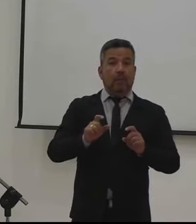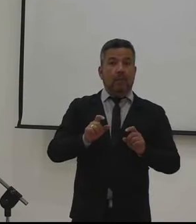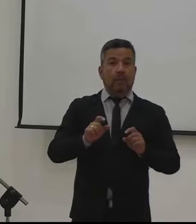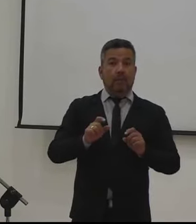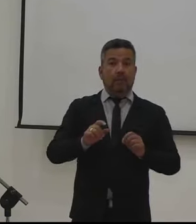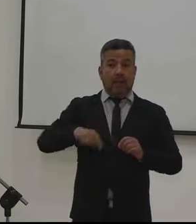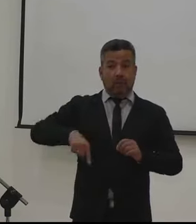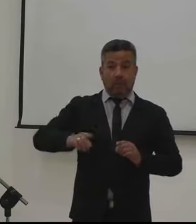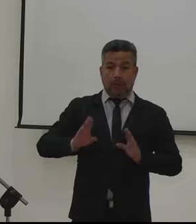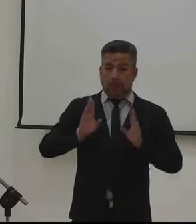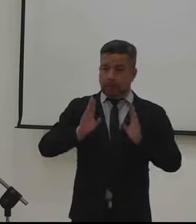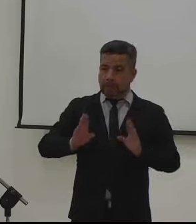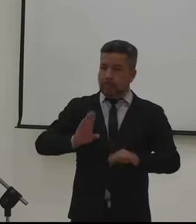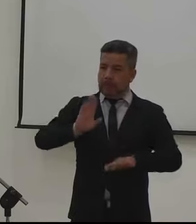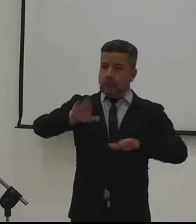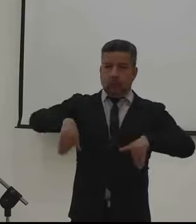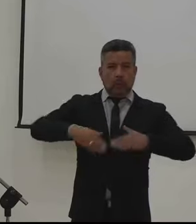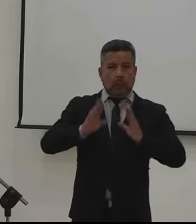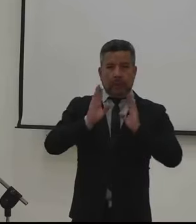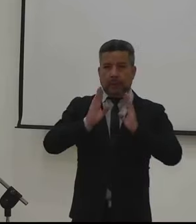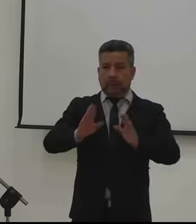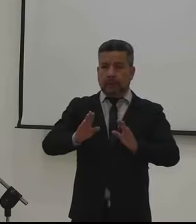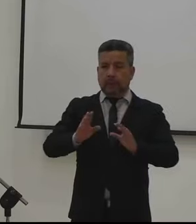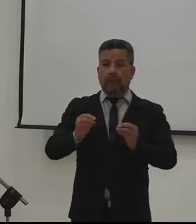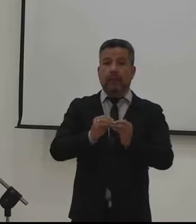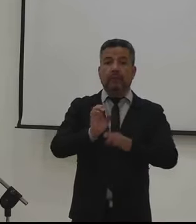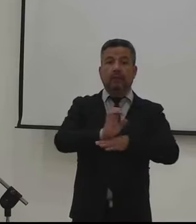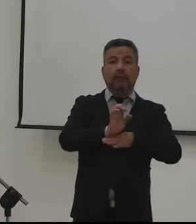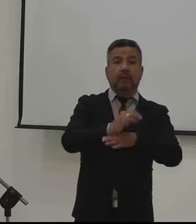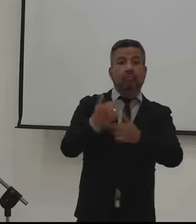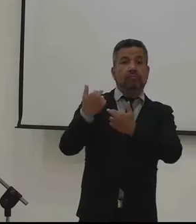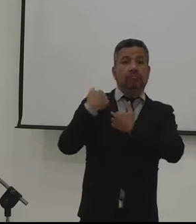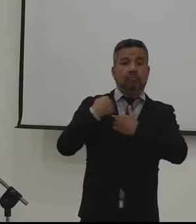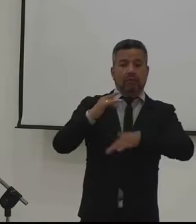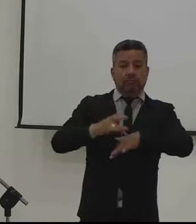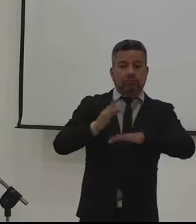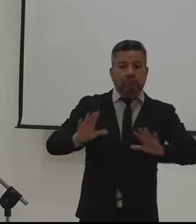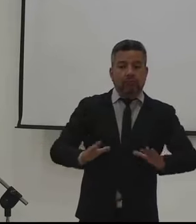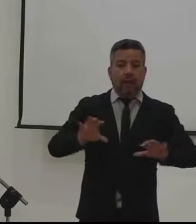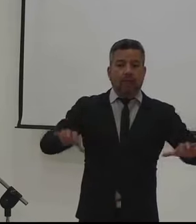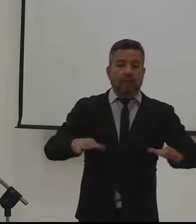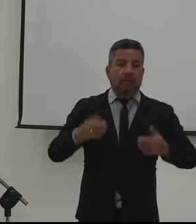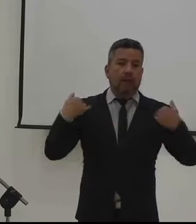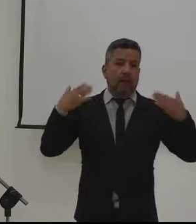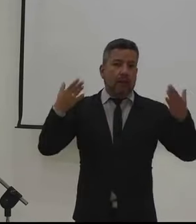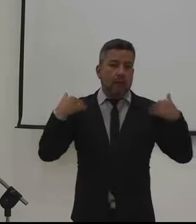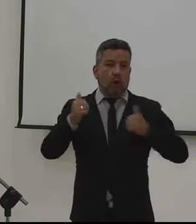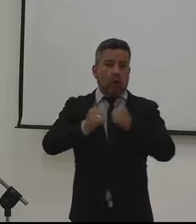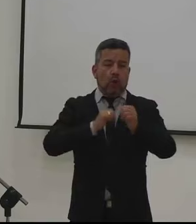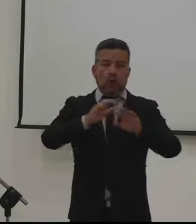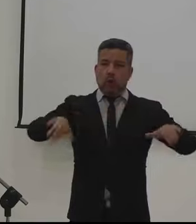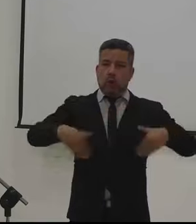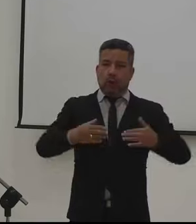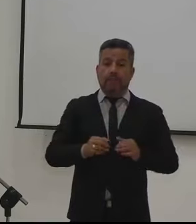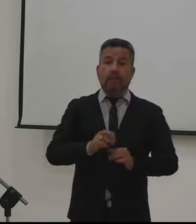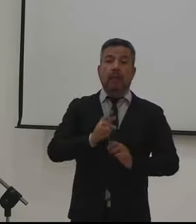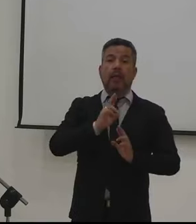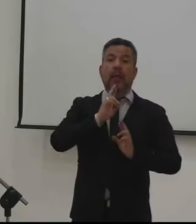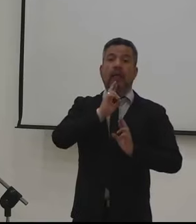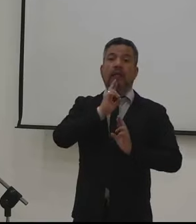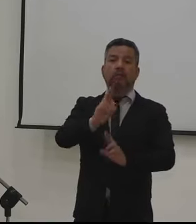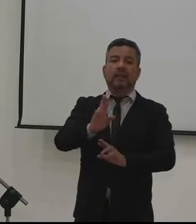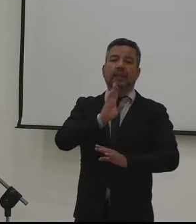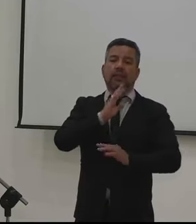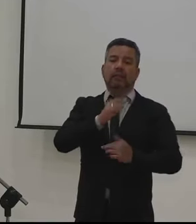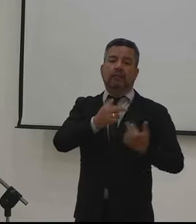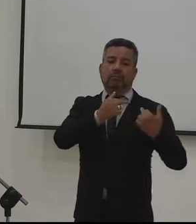claramente atendido ni por la escuela ni por los entes encargados del fomento de la actividad física y el deporte. Responde